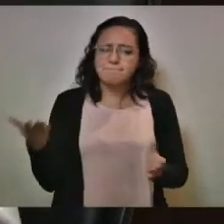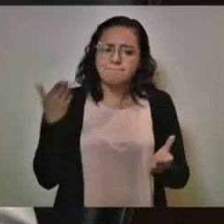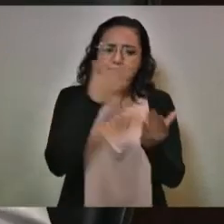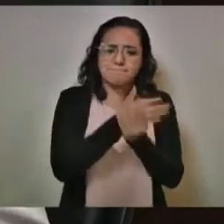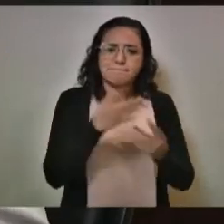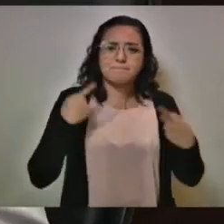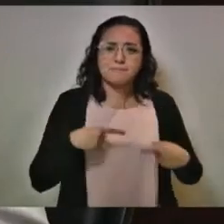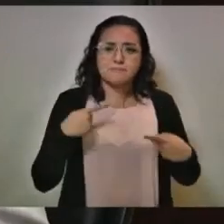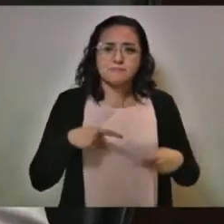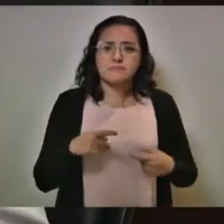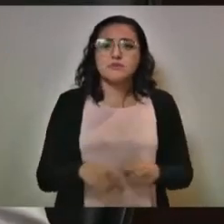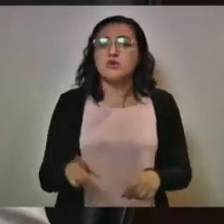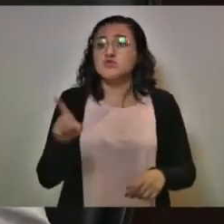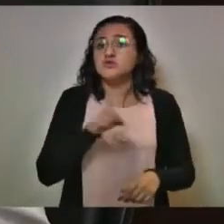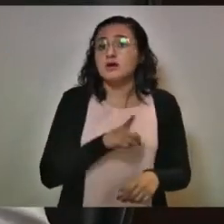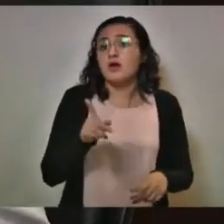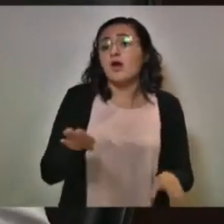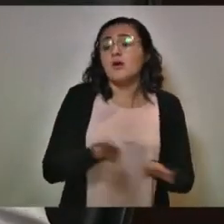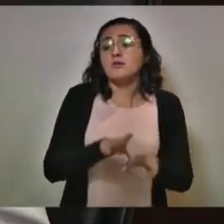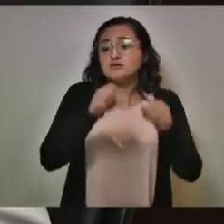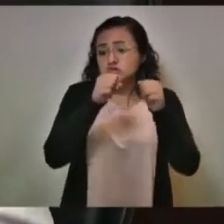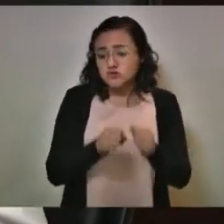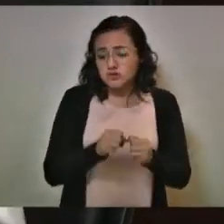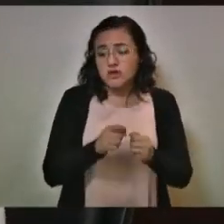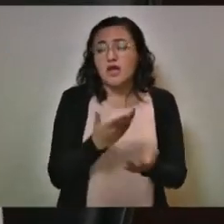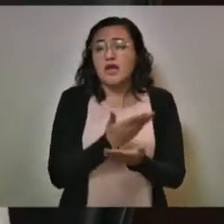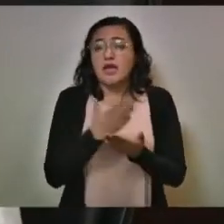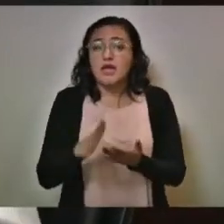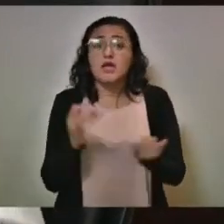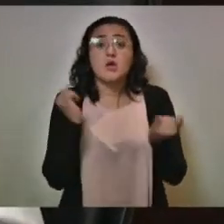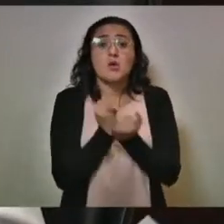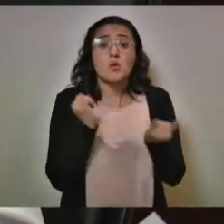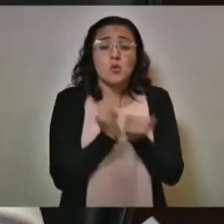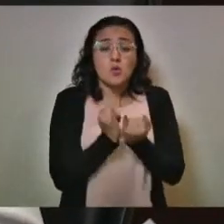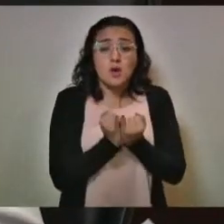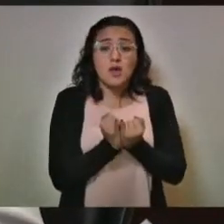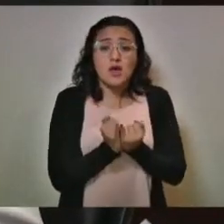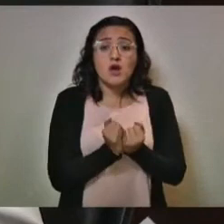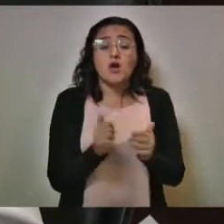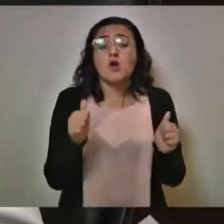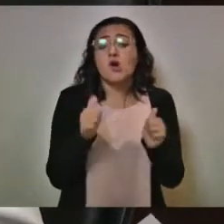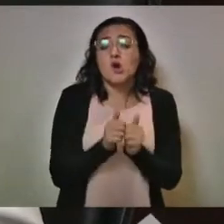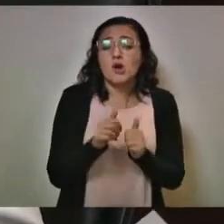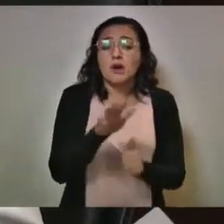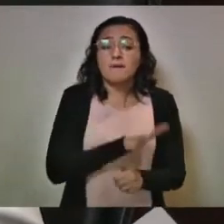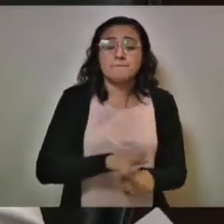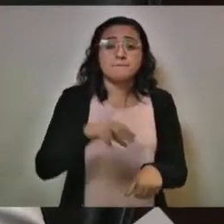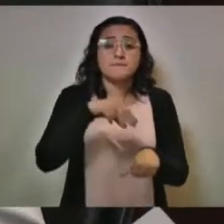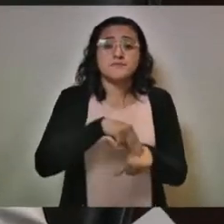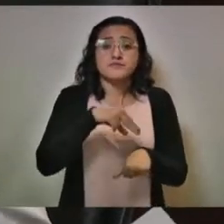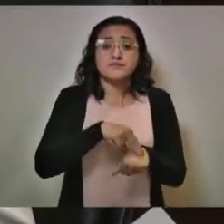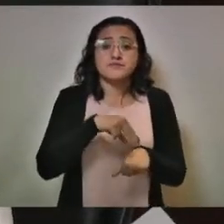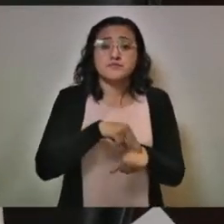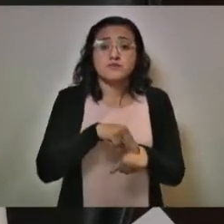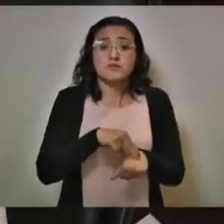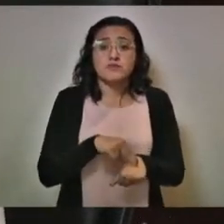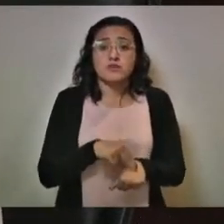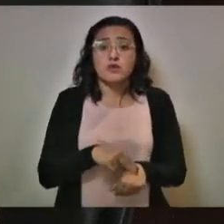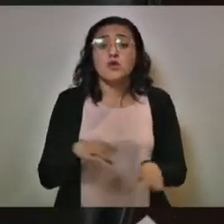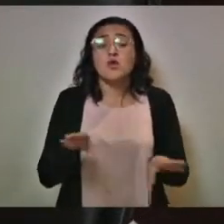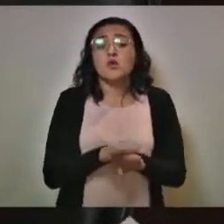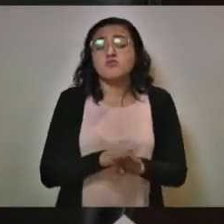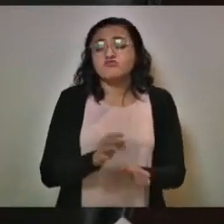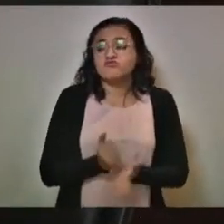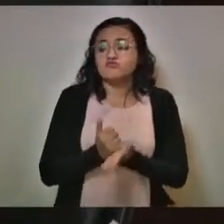no sólo con los protocolos de seguridad adecuados, sino incluso ya también con el área médica en estado